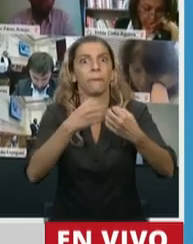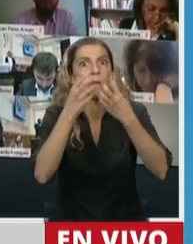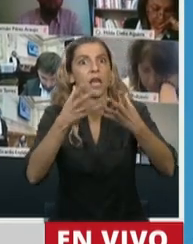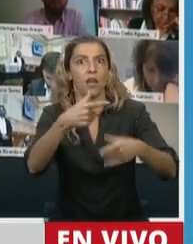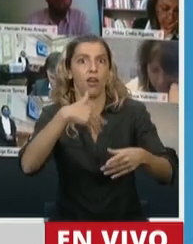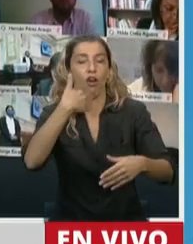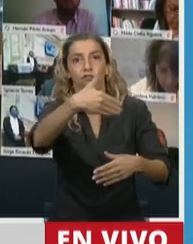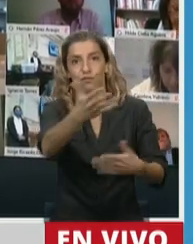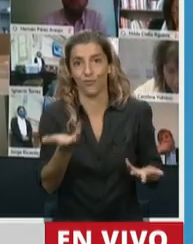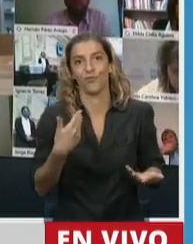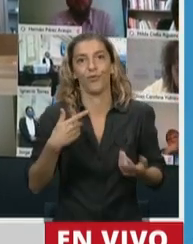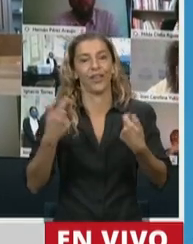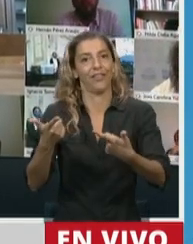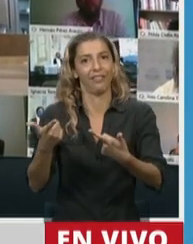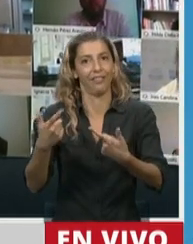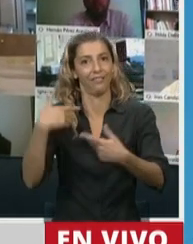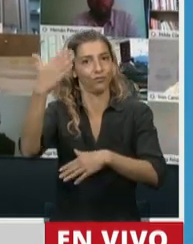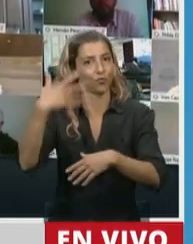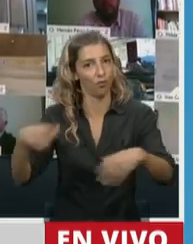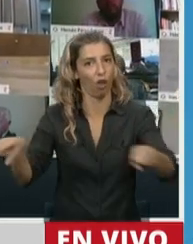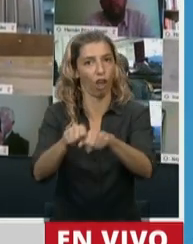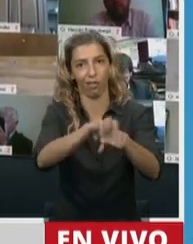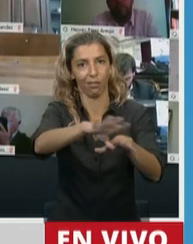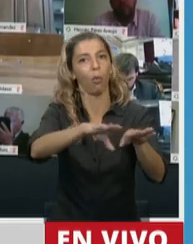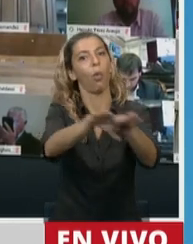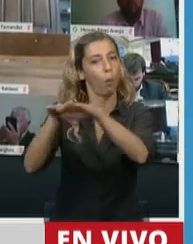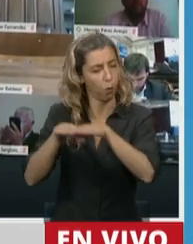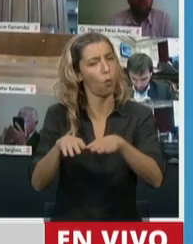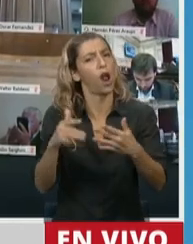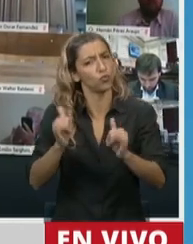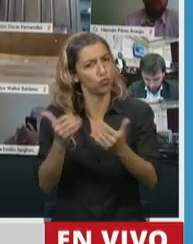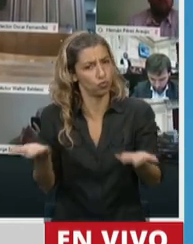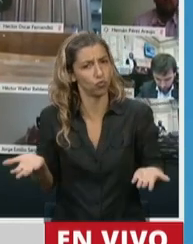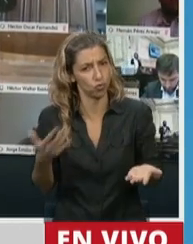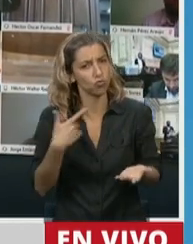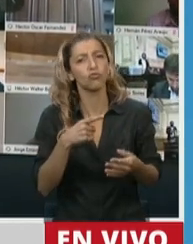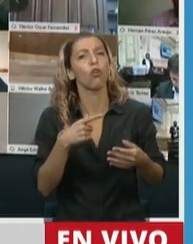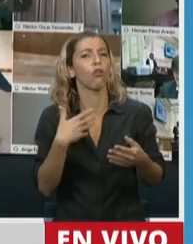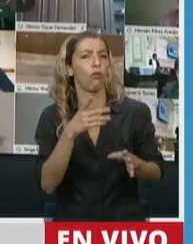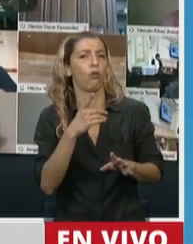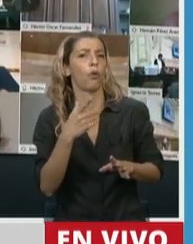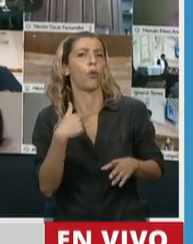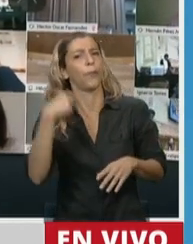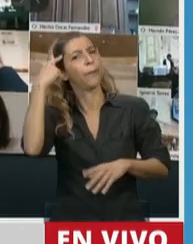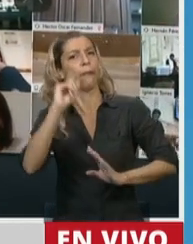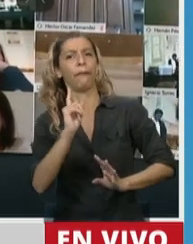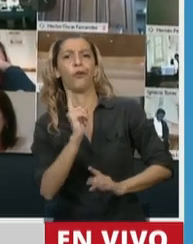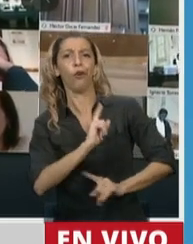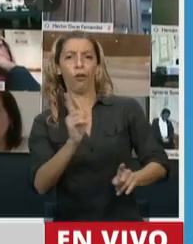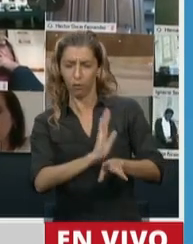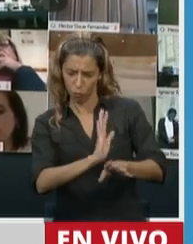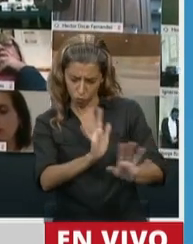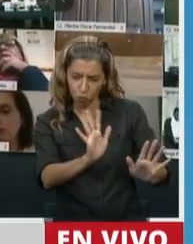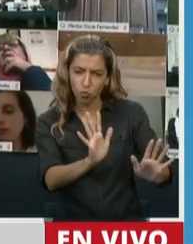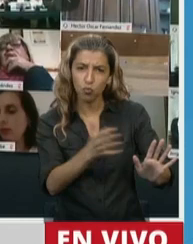que todos tengan la conectividad y, como decía recién, acá no se está discutiendo eso. Por ejemplo, declarar servicio